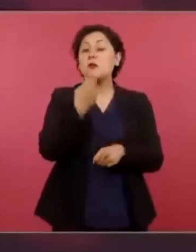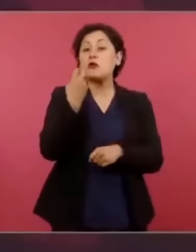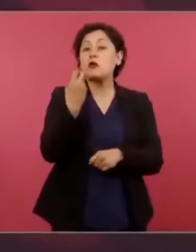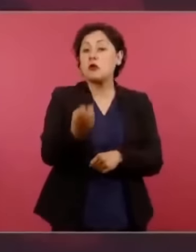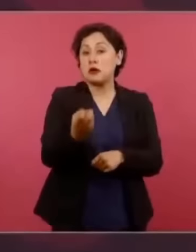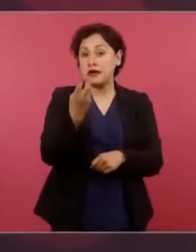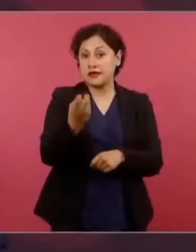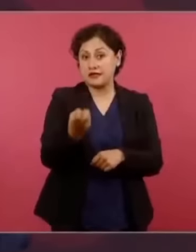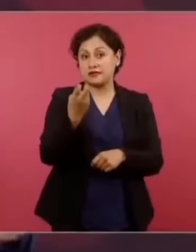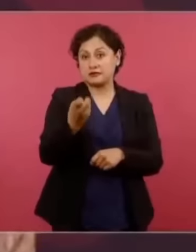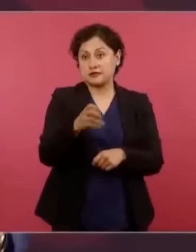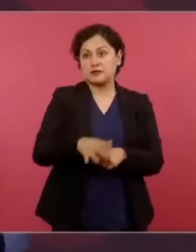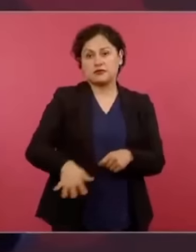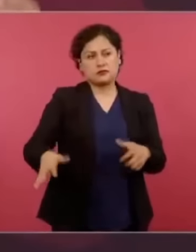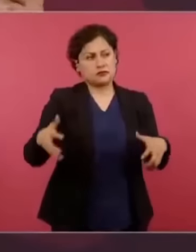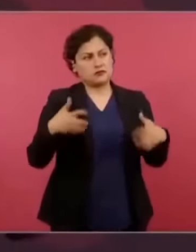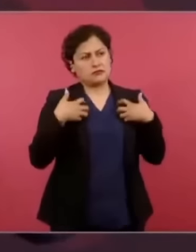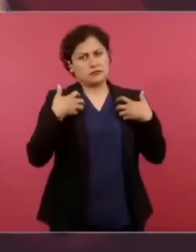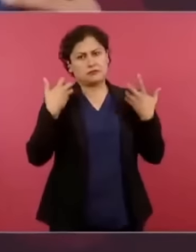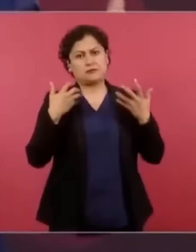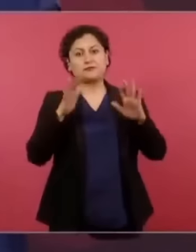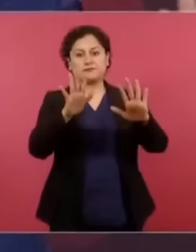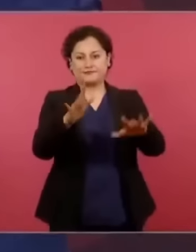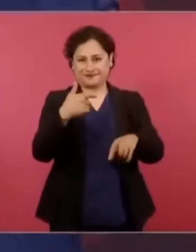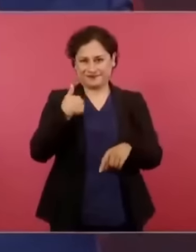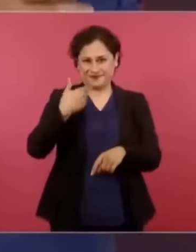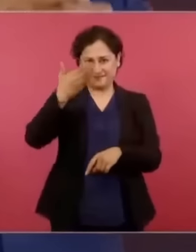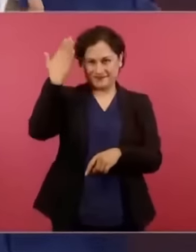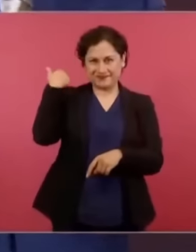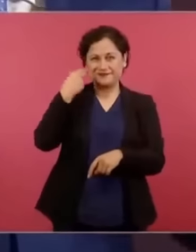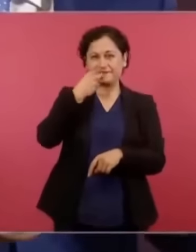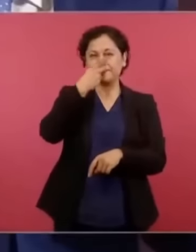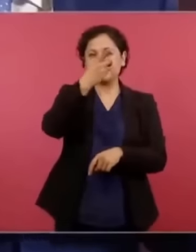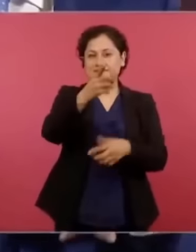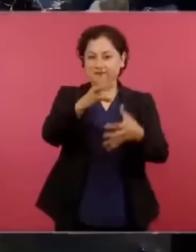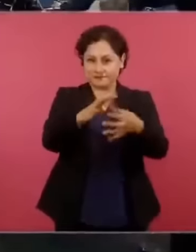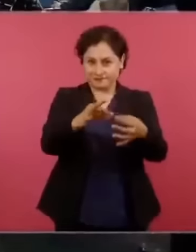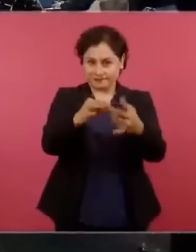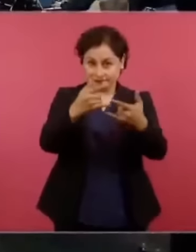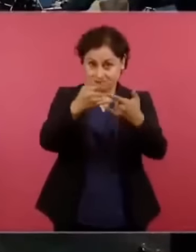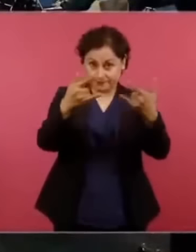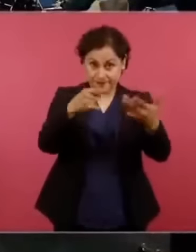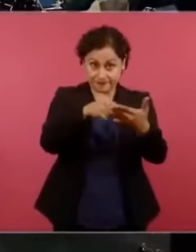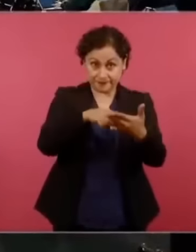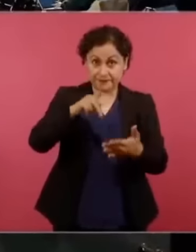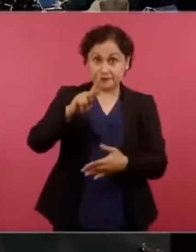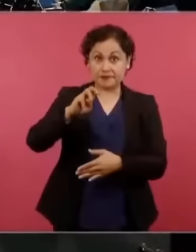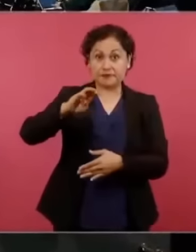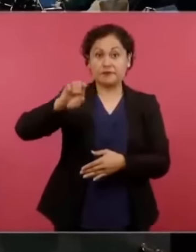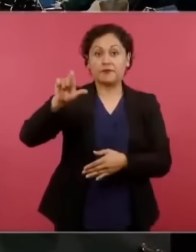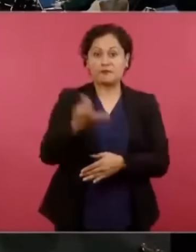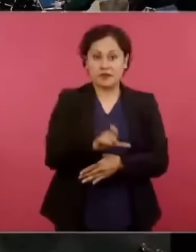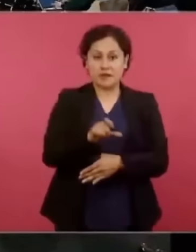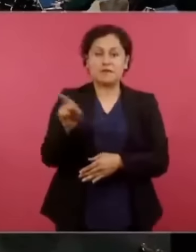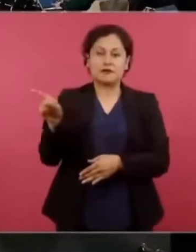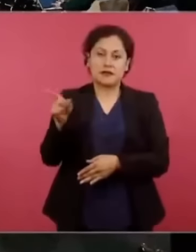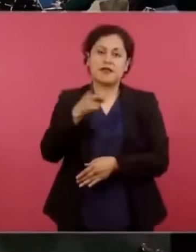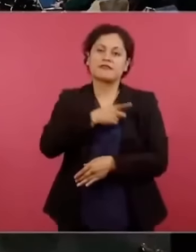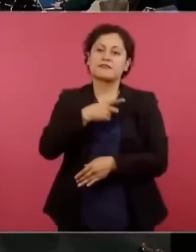se da este caso Pemex tenía que denunciarlo, porque si no